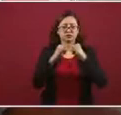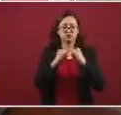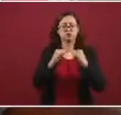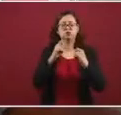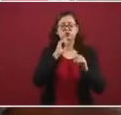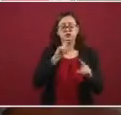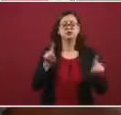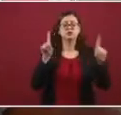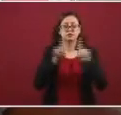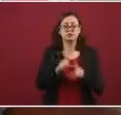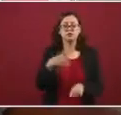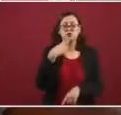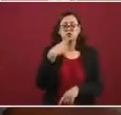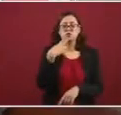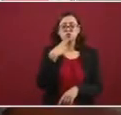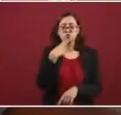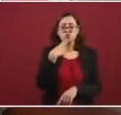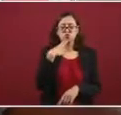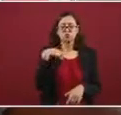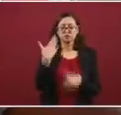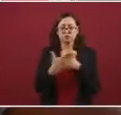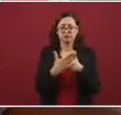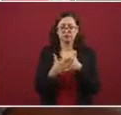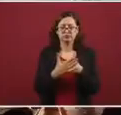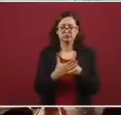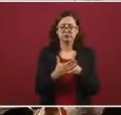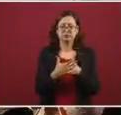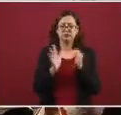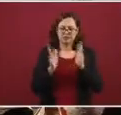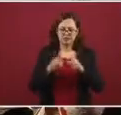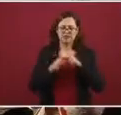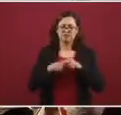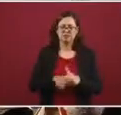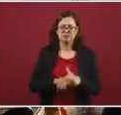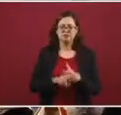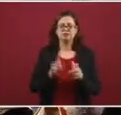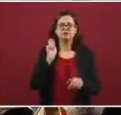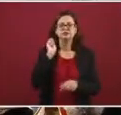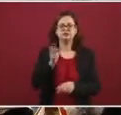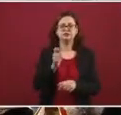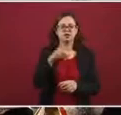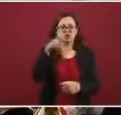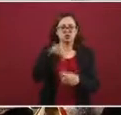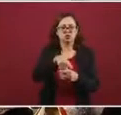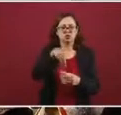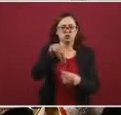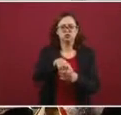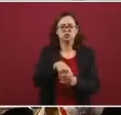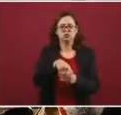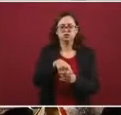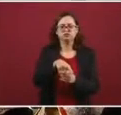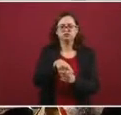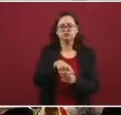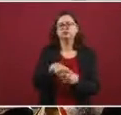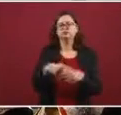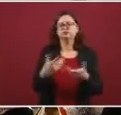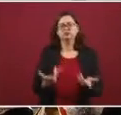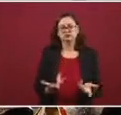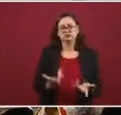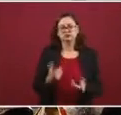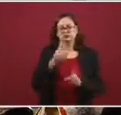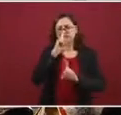va a utilizar y está utilizando en este día, es la donación, con una donación con fines